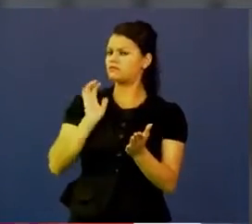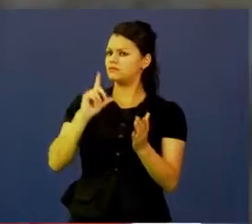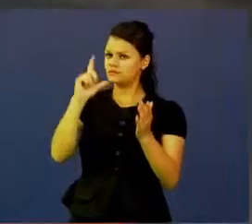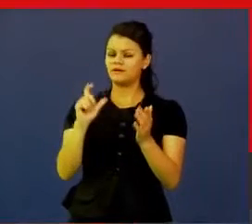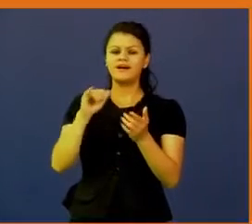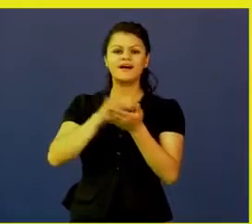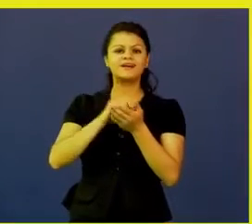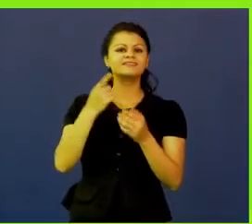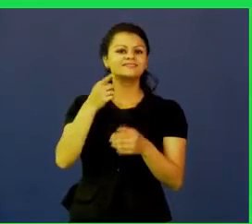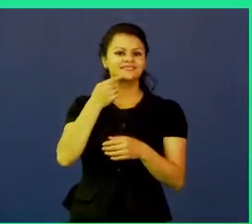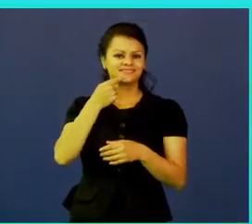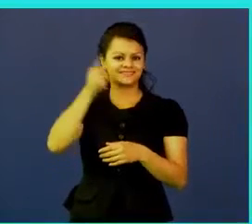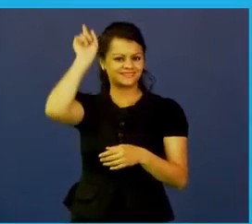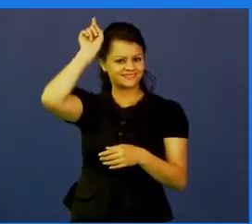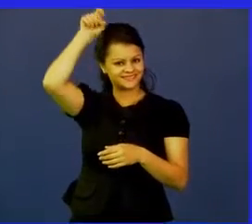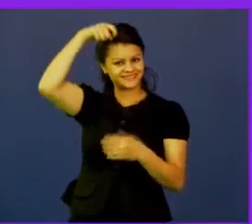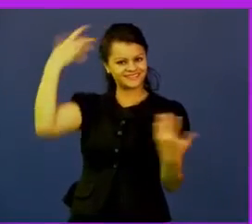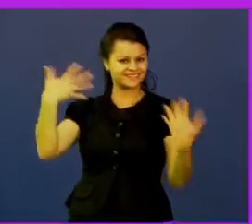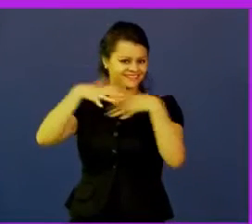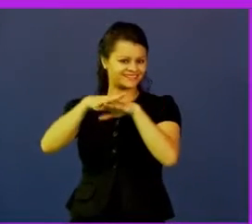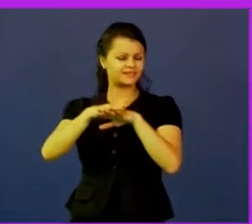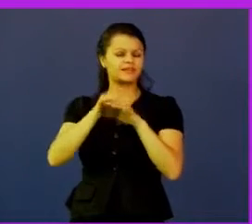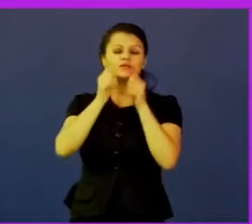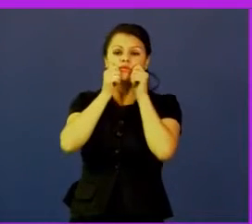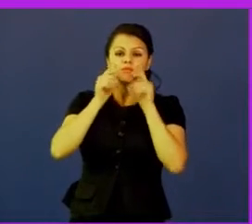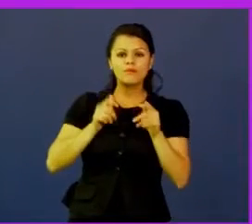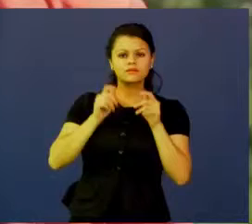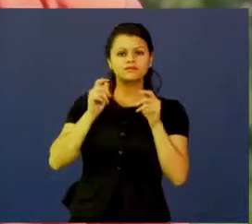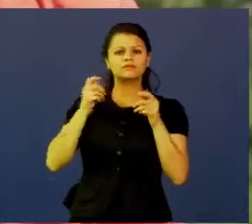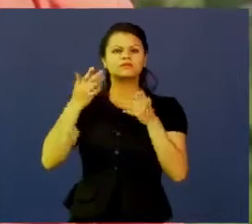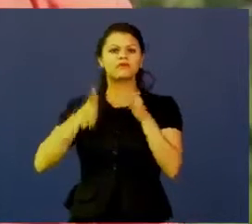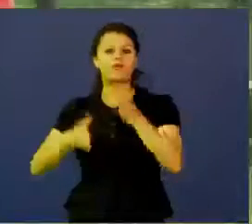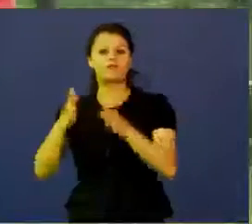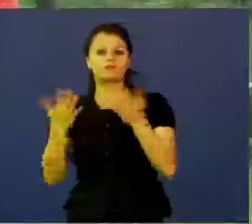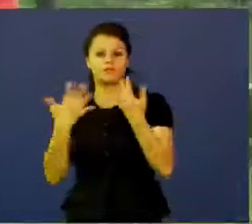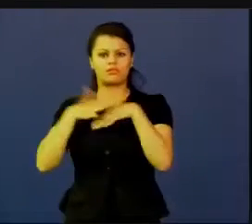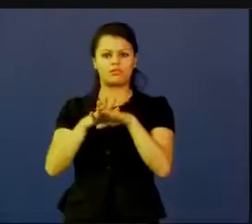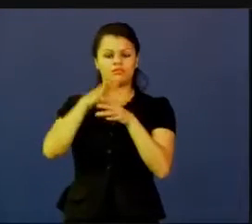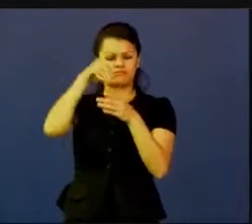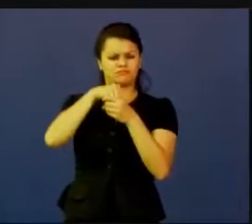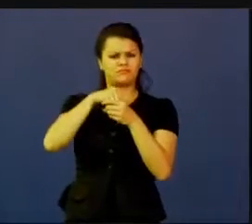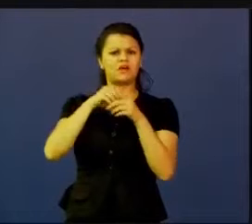el primer mix entre una persona y un robot.